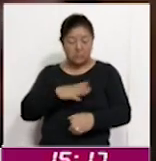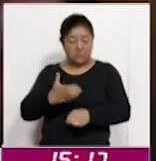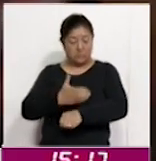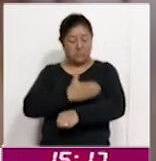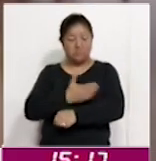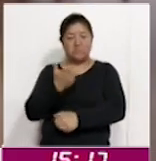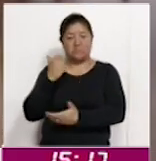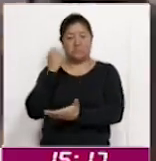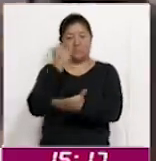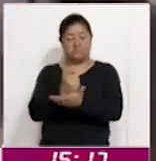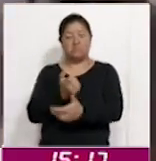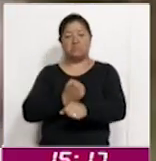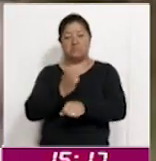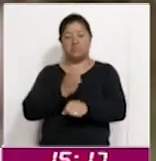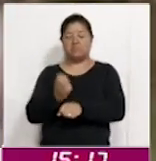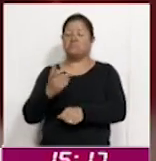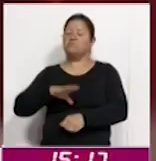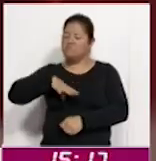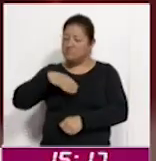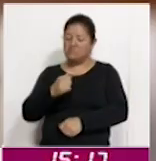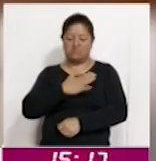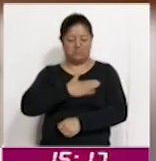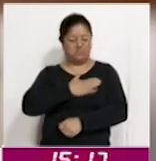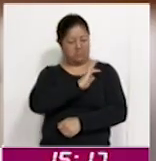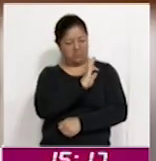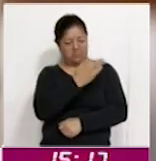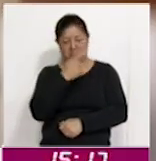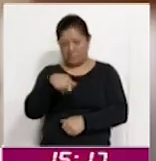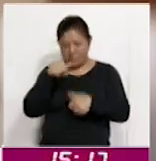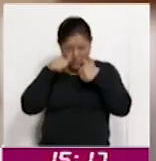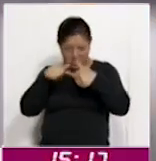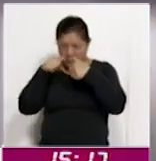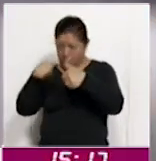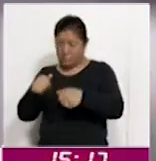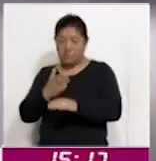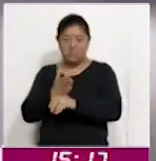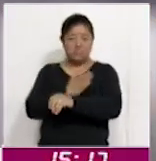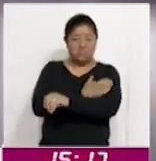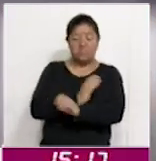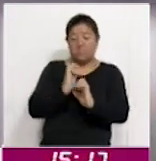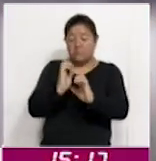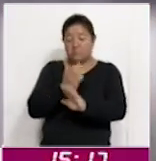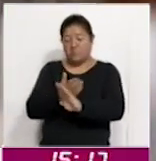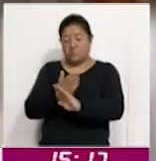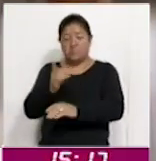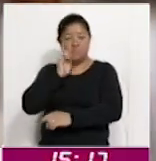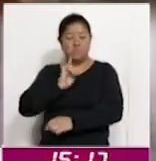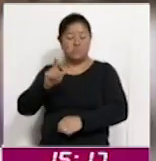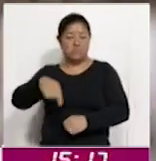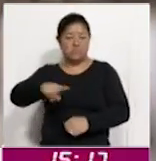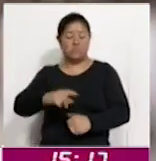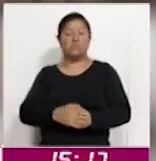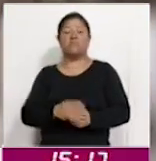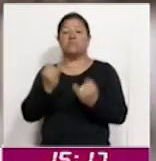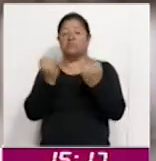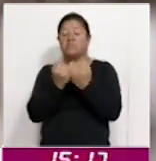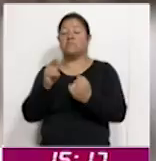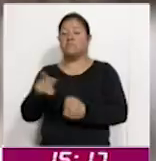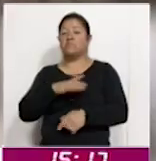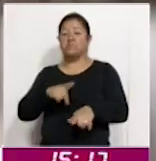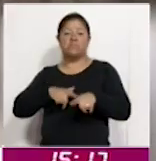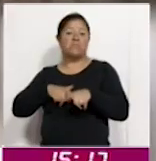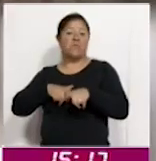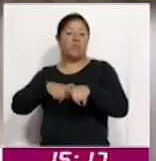presupuesto estatal el esfuerzo de la federación en materia de atención y prevención a la violencia hacia las mujeres. Además, realizar de manera